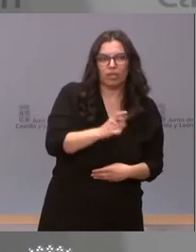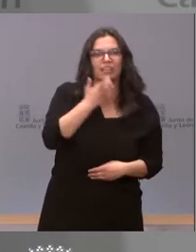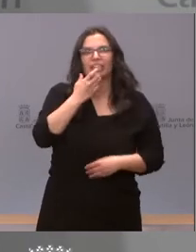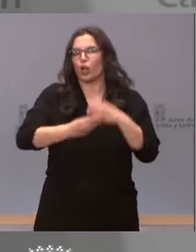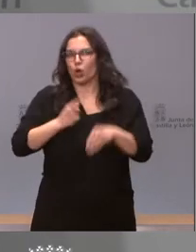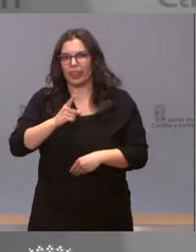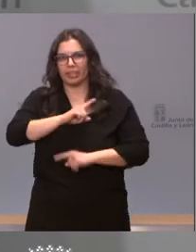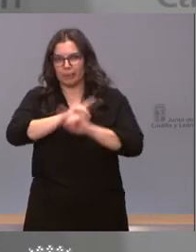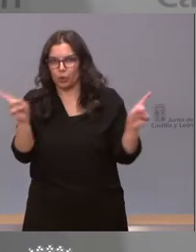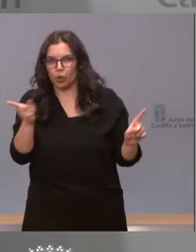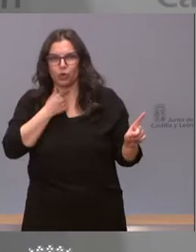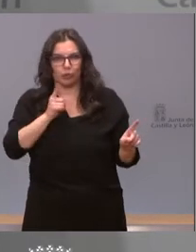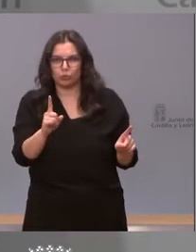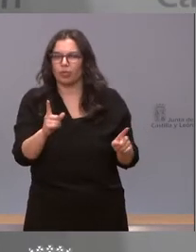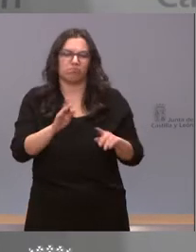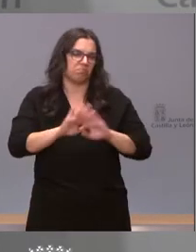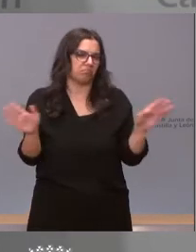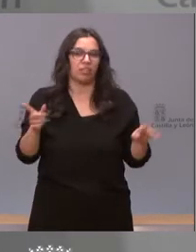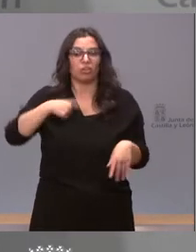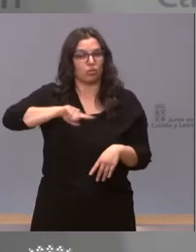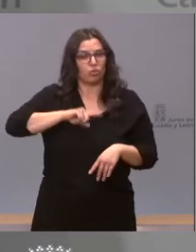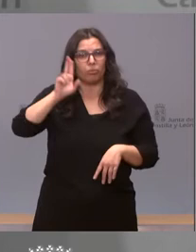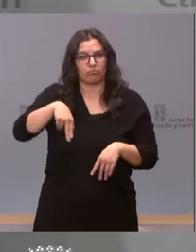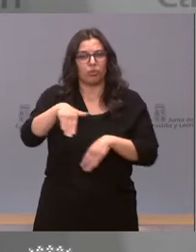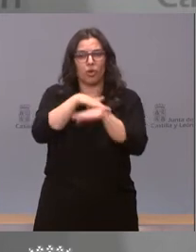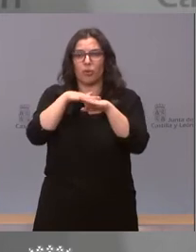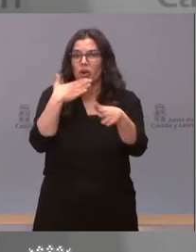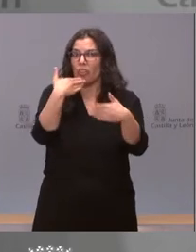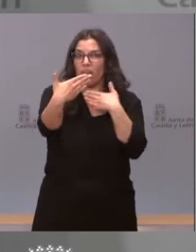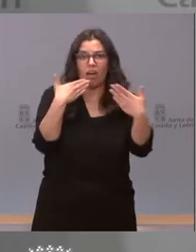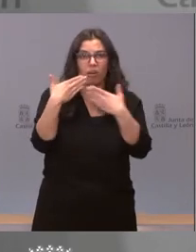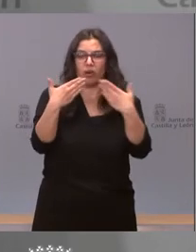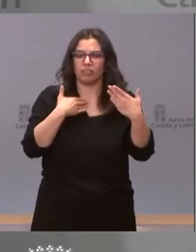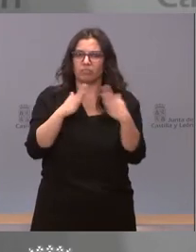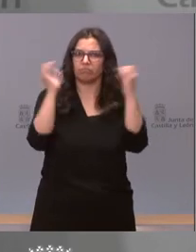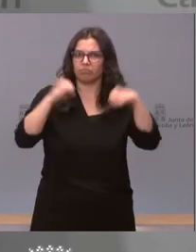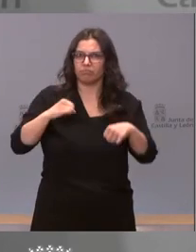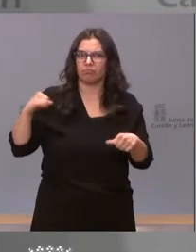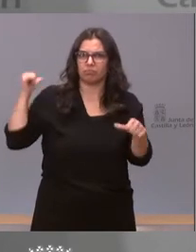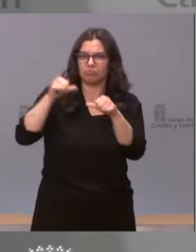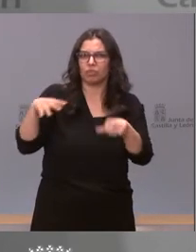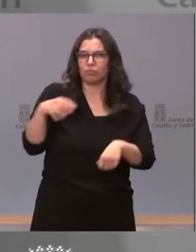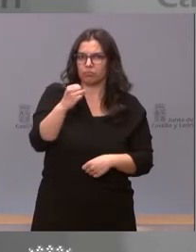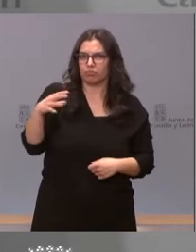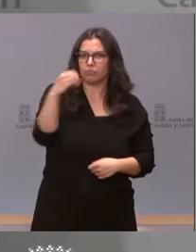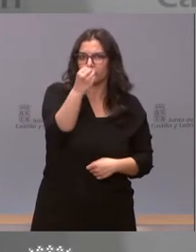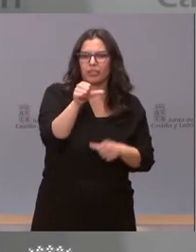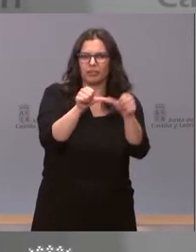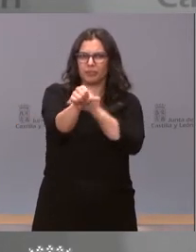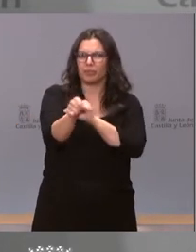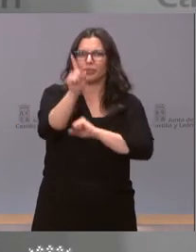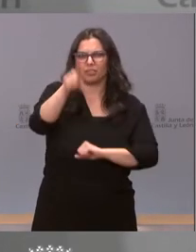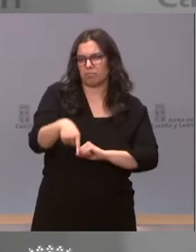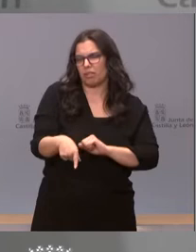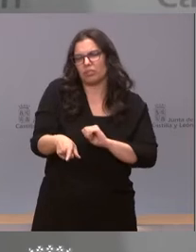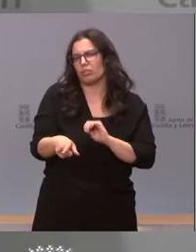un gobierno dialogante, que llega a acuerdos y que vamos a seguir llegando a acuerdos y a seguir trabajando